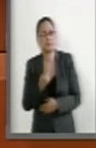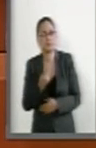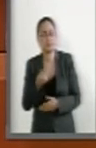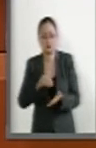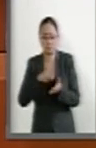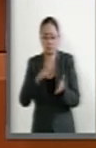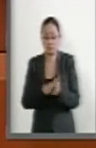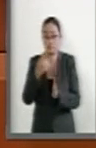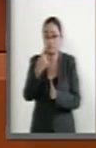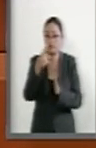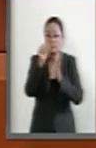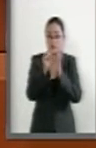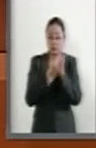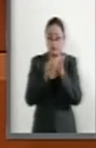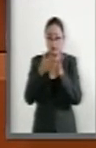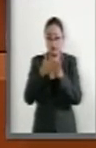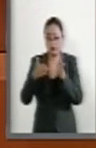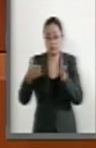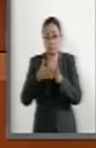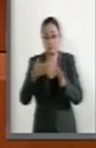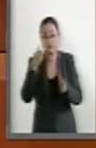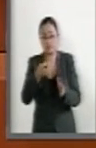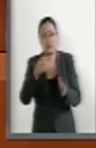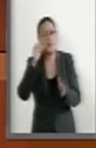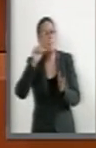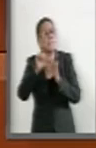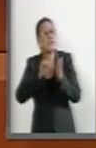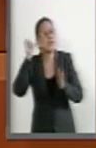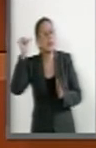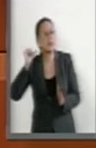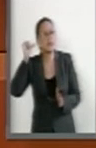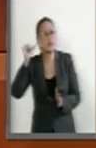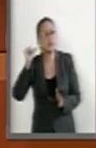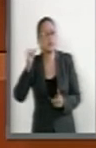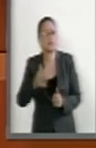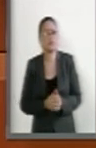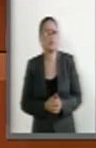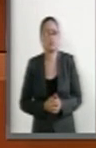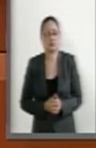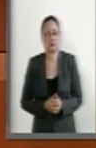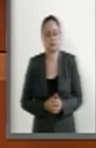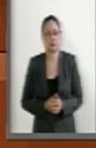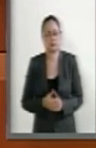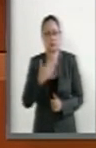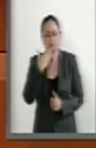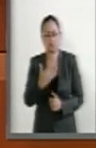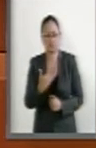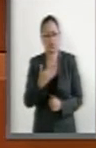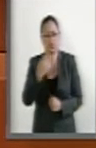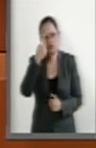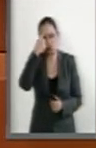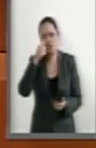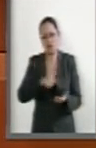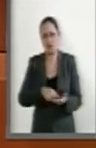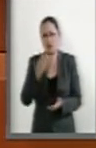prevenir el embarazo adolescente y ese será en abril, me parece muy importante